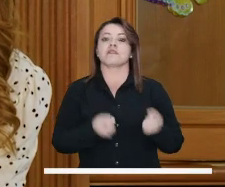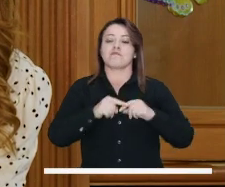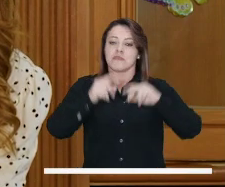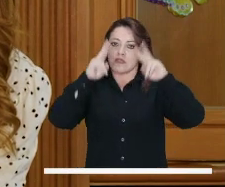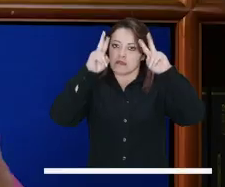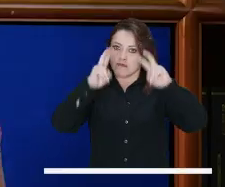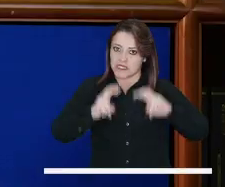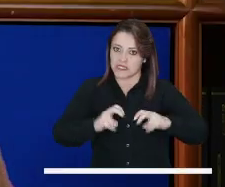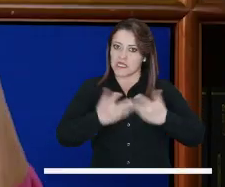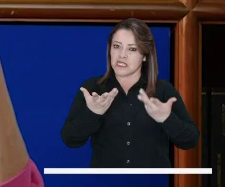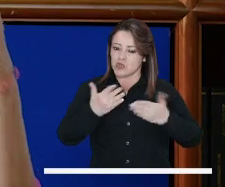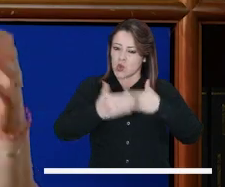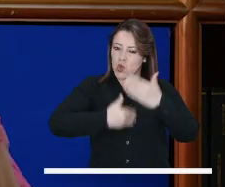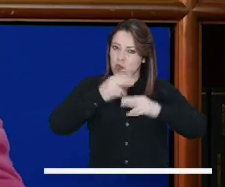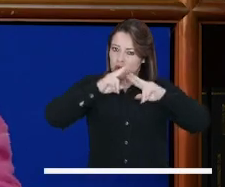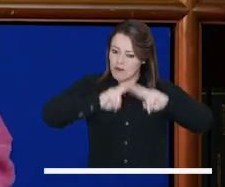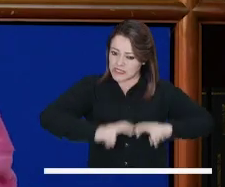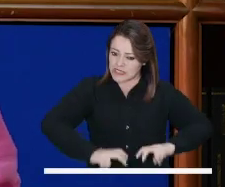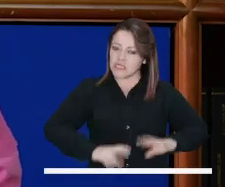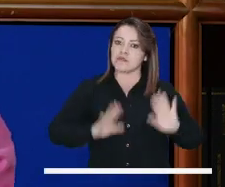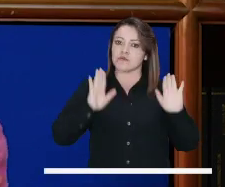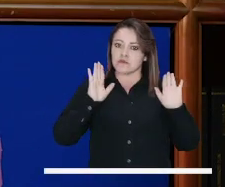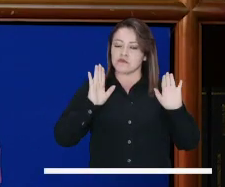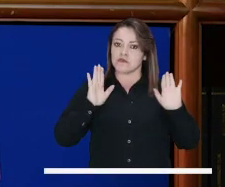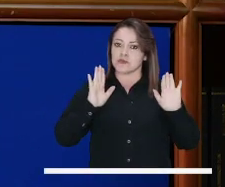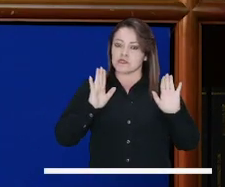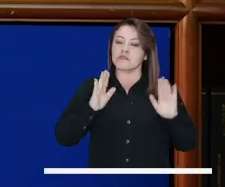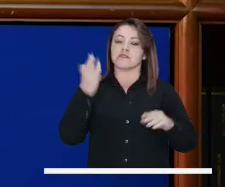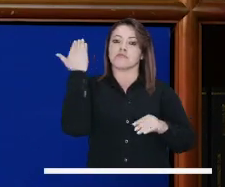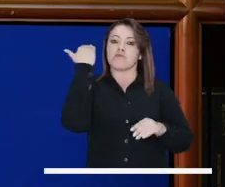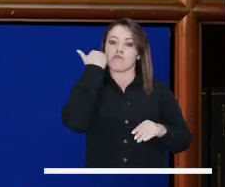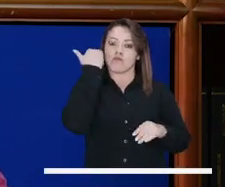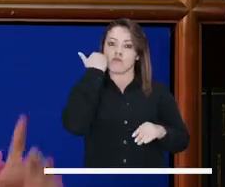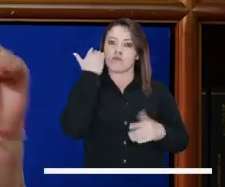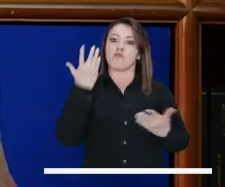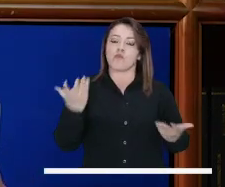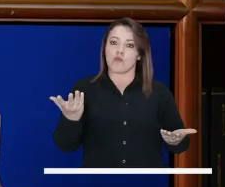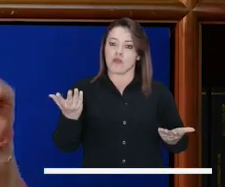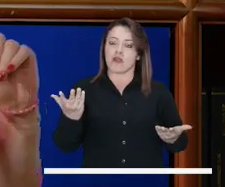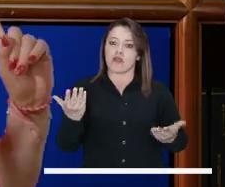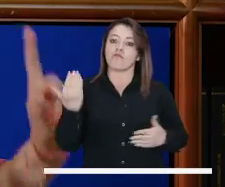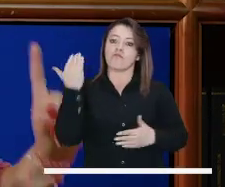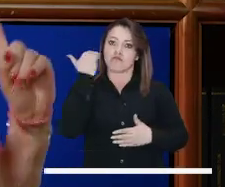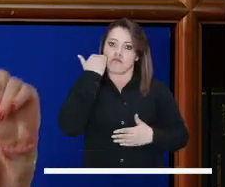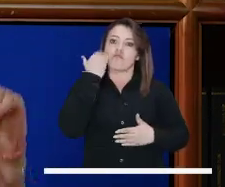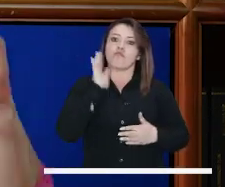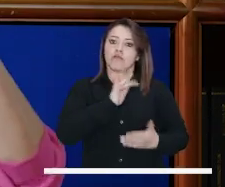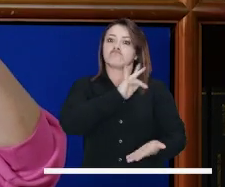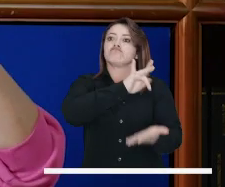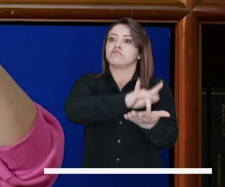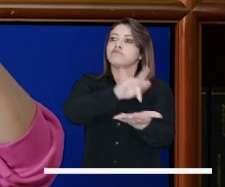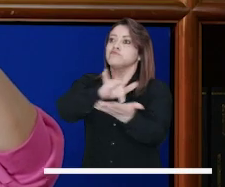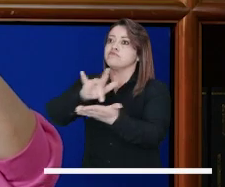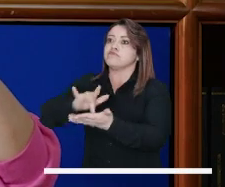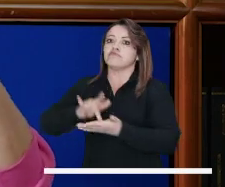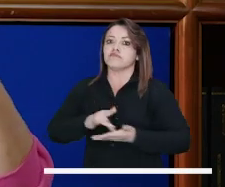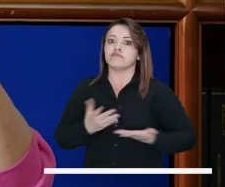revictimiza. Luego procede un tema de investigación. Y eso es todo eso cuando la mujer